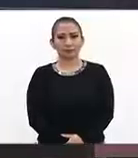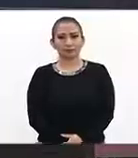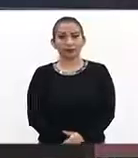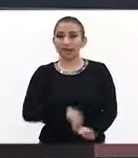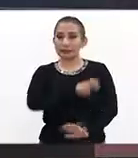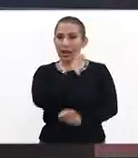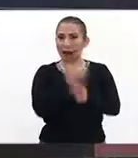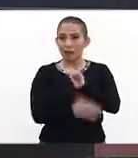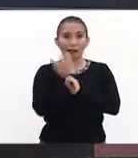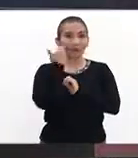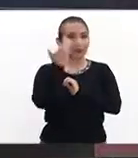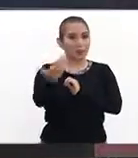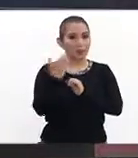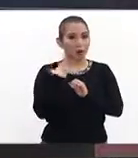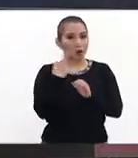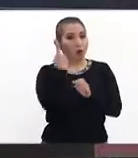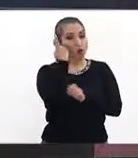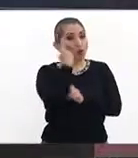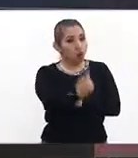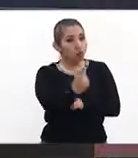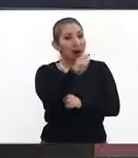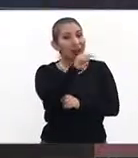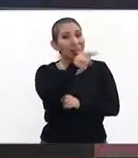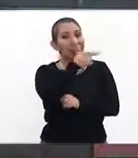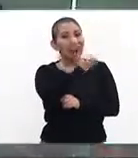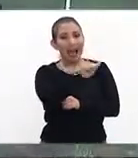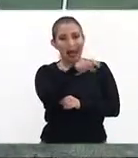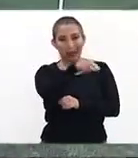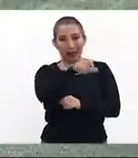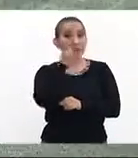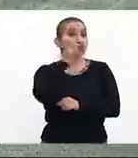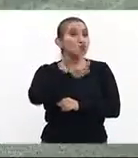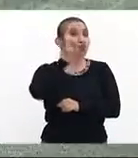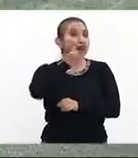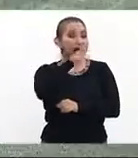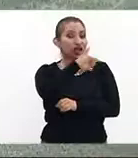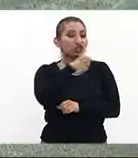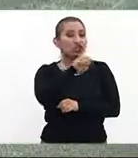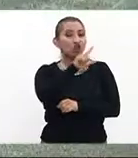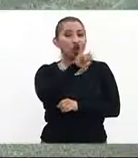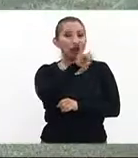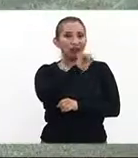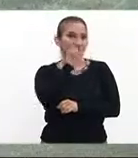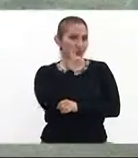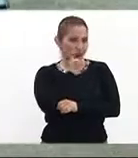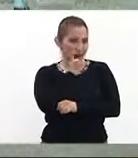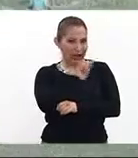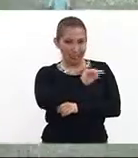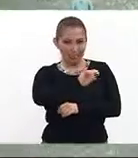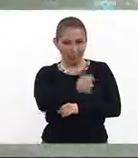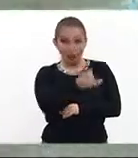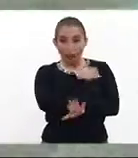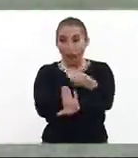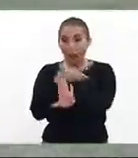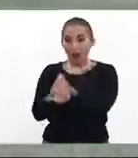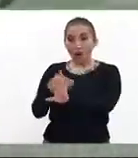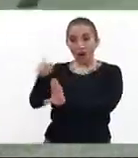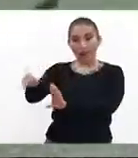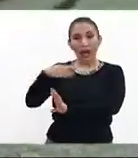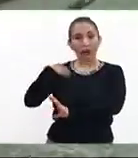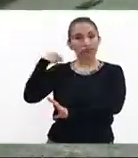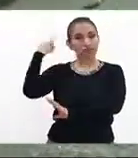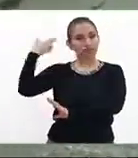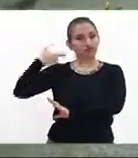Finalizó la jornada uno de la Liga MX femenil, Xolos, las Xolas de Tijuana en contra de